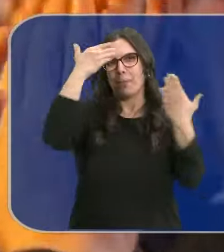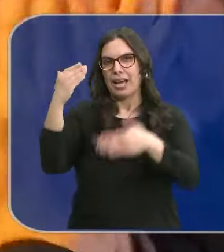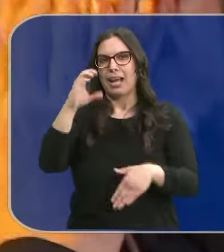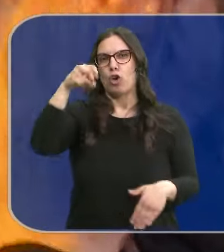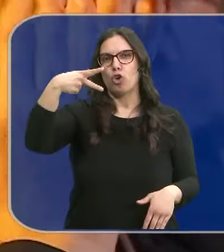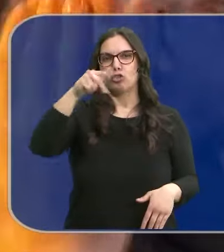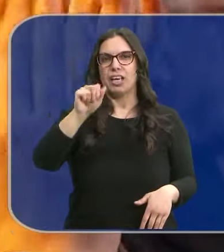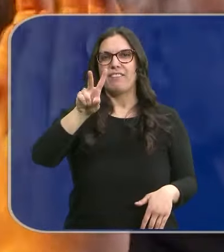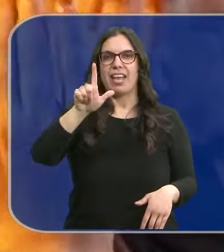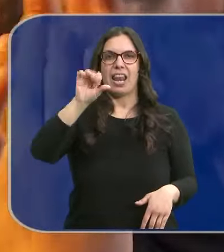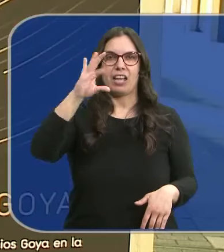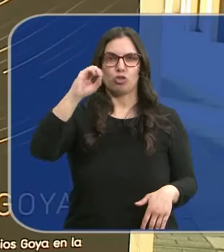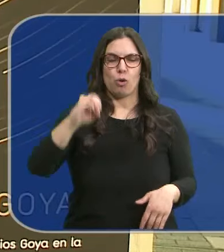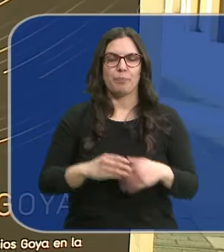Velasco.